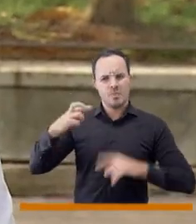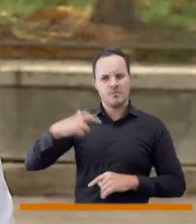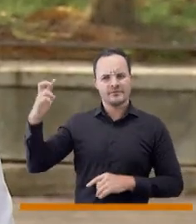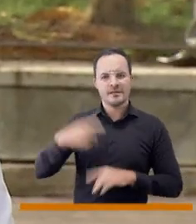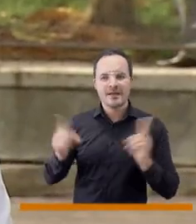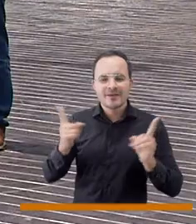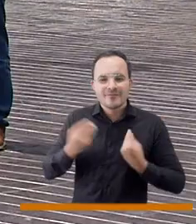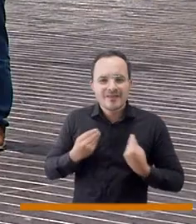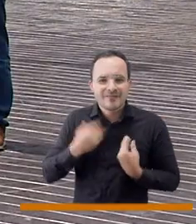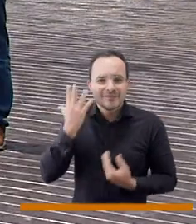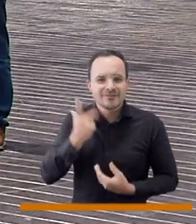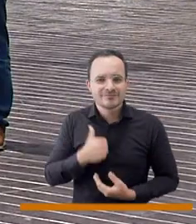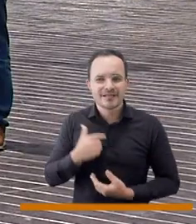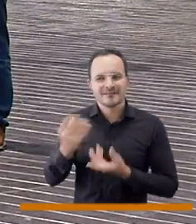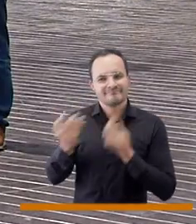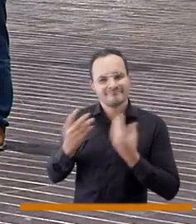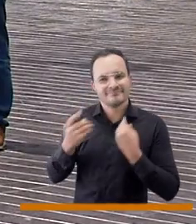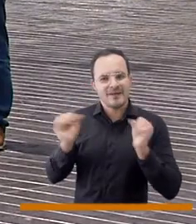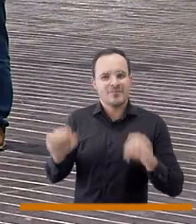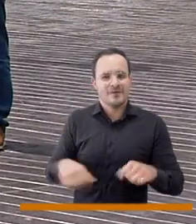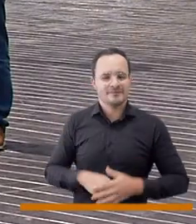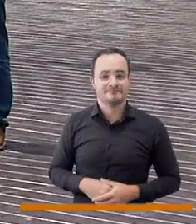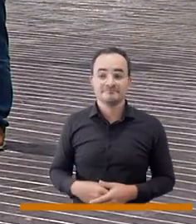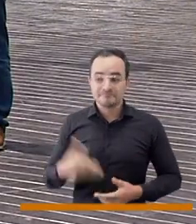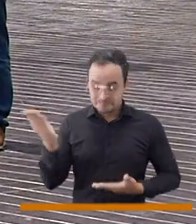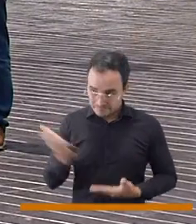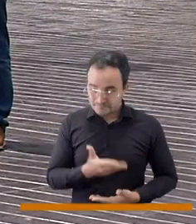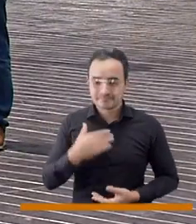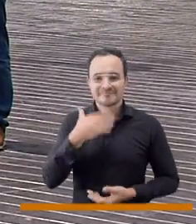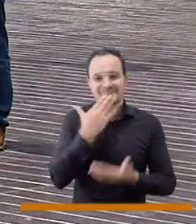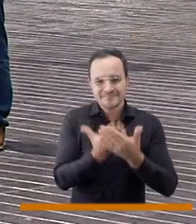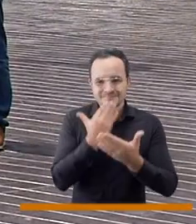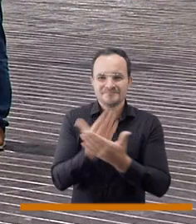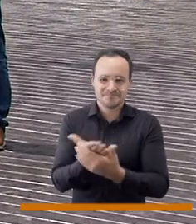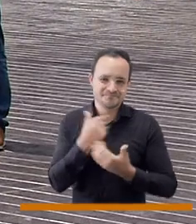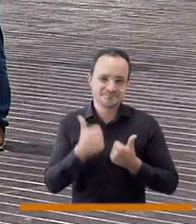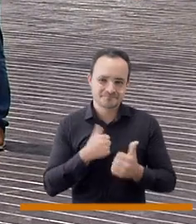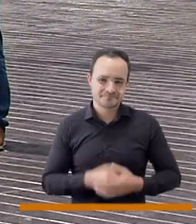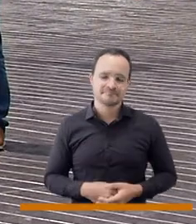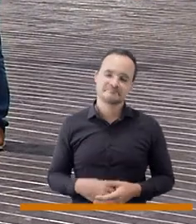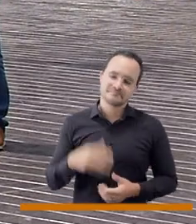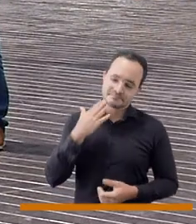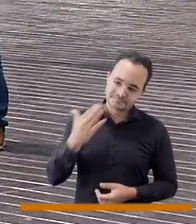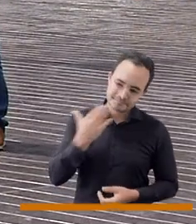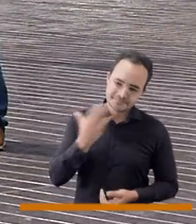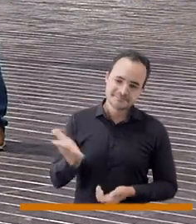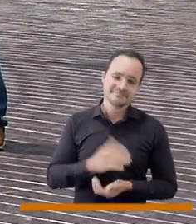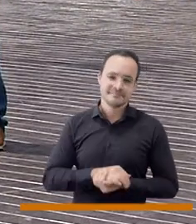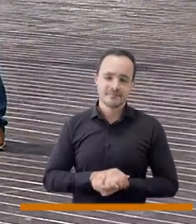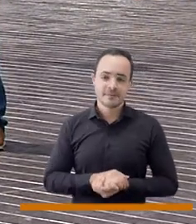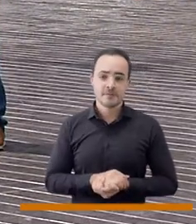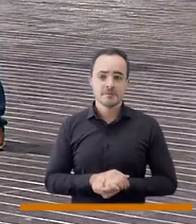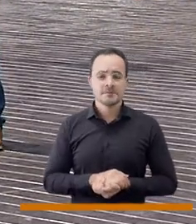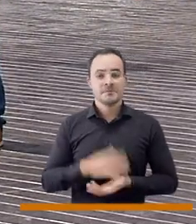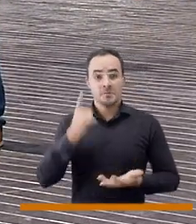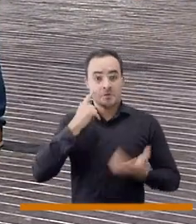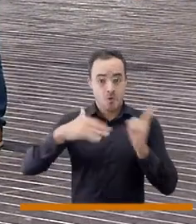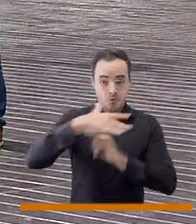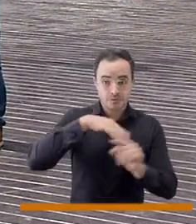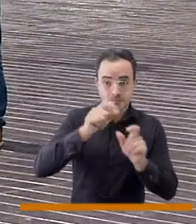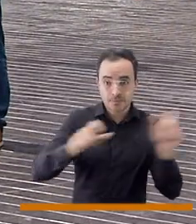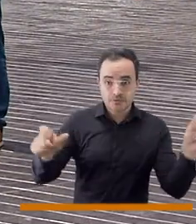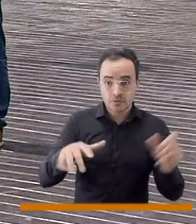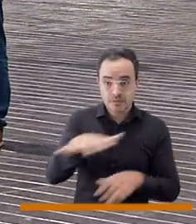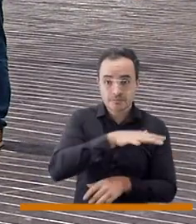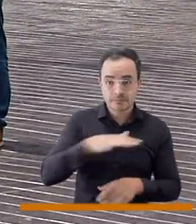también es un hombre con formación nos cuenta y nos enseña a partir de lo que él vive. Álvaro, bienvenido. Muchas gracias, bueno, ¿cómo